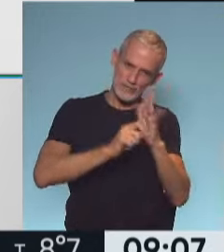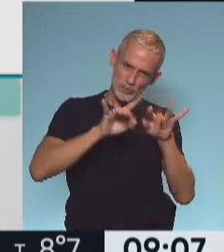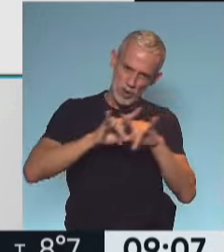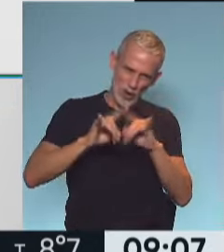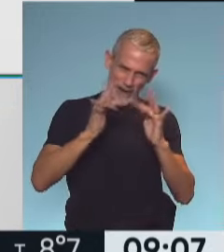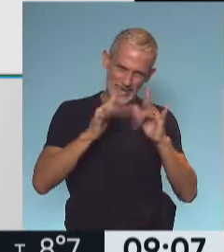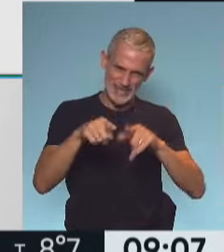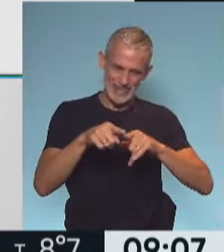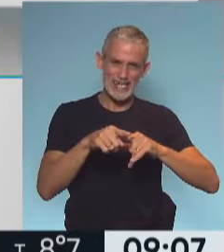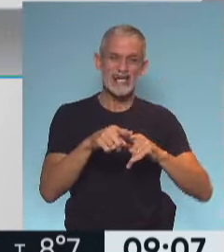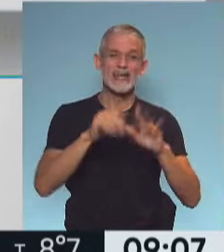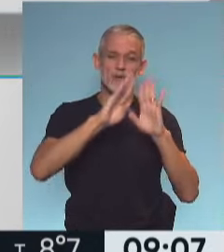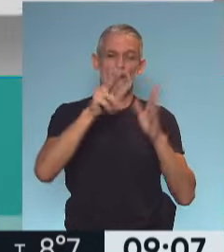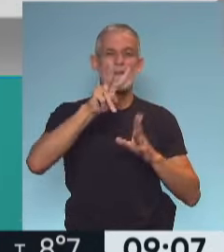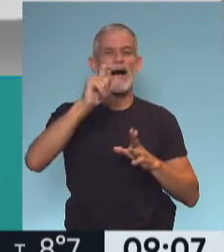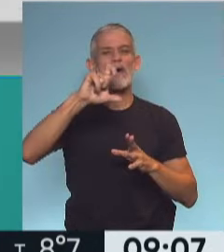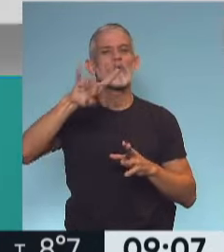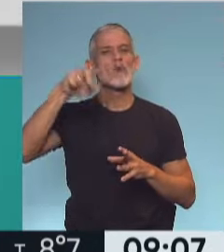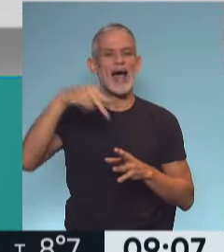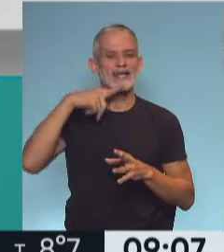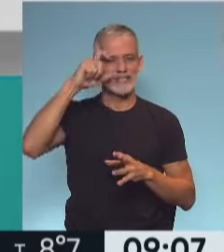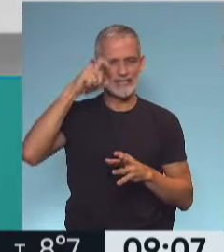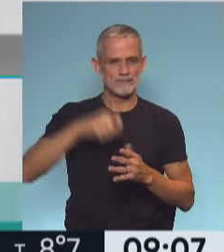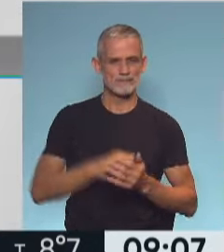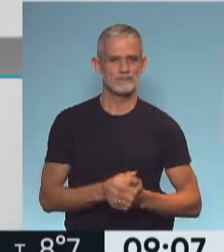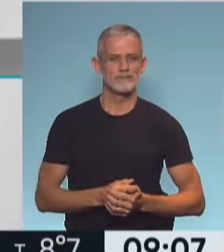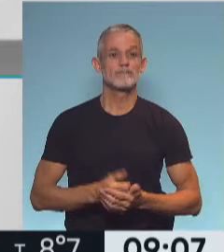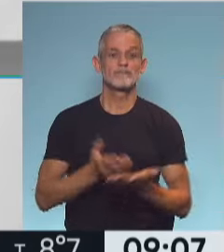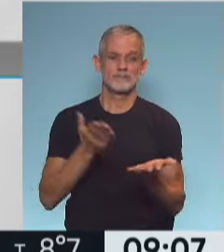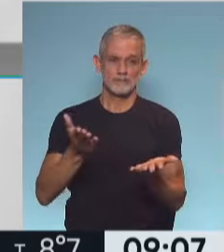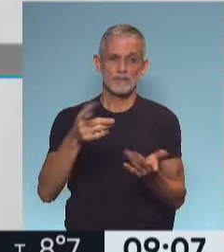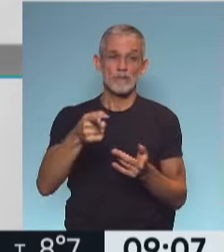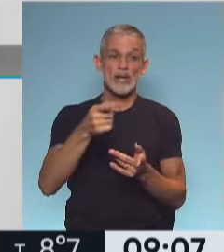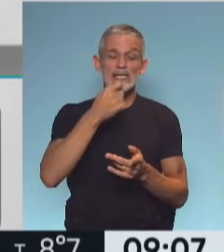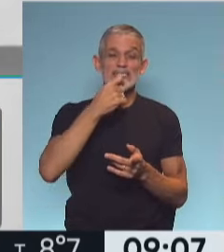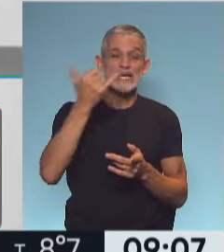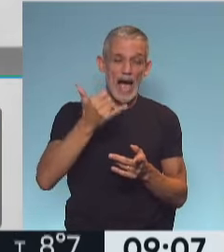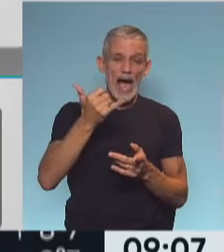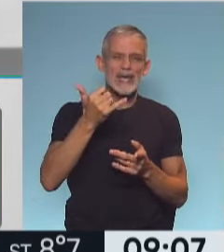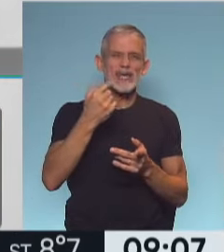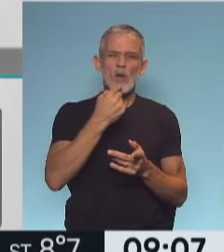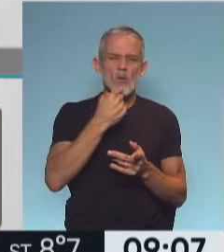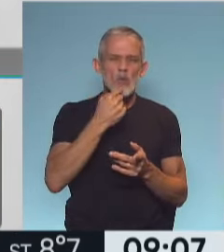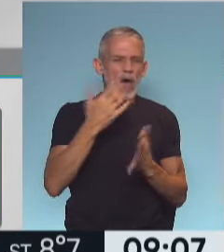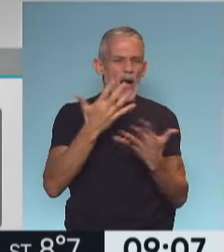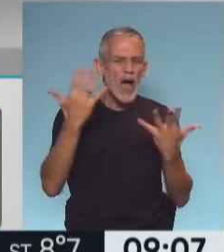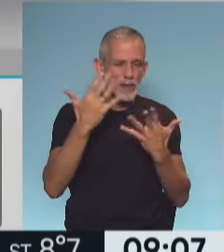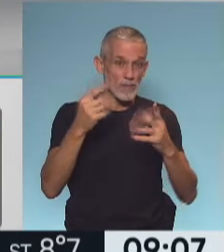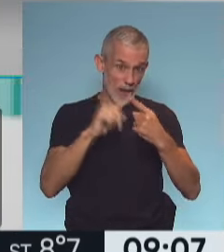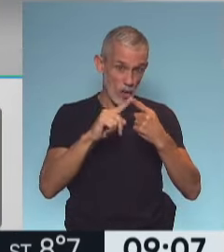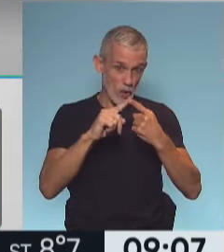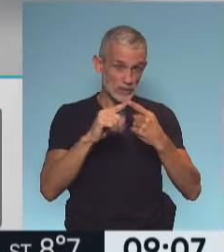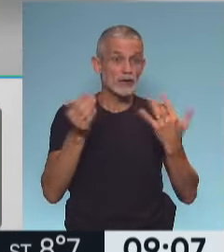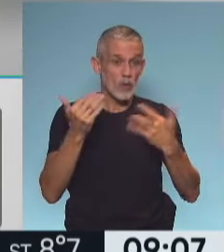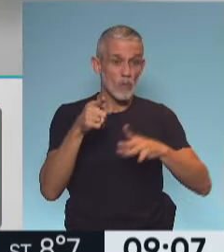inscribirse en el vacunate. Bueno, se inscriben en el vacunate. Si existe alguna duda, ustedes tienen una vía de contacto para que la